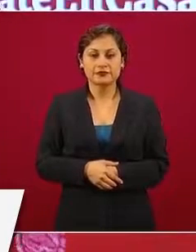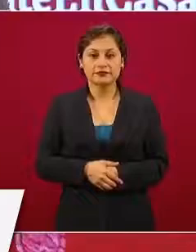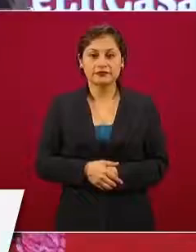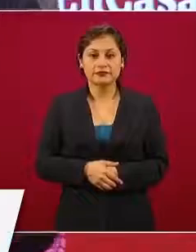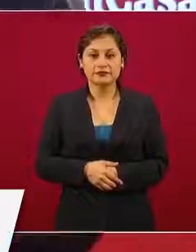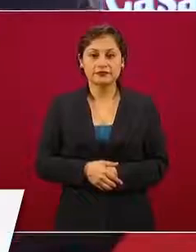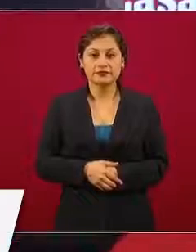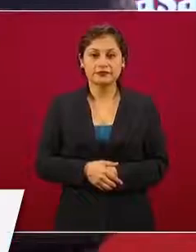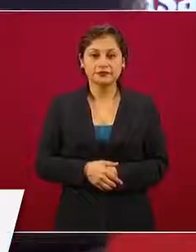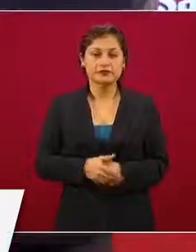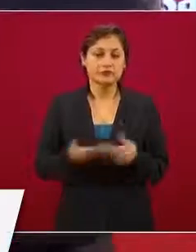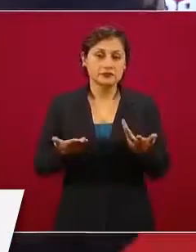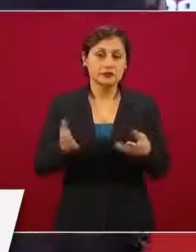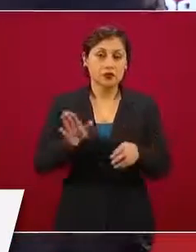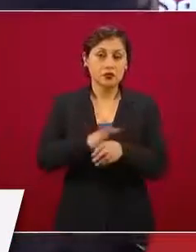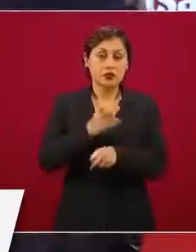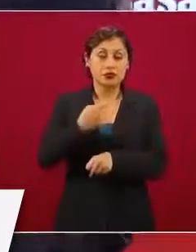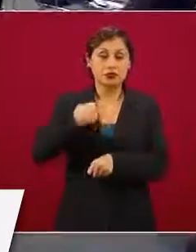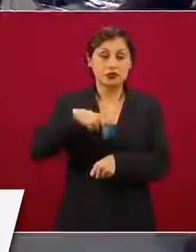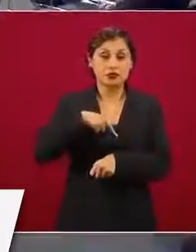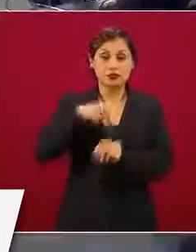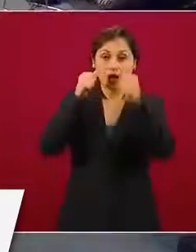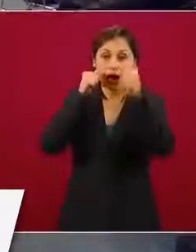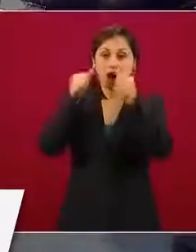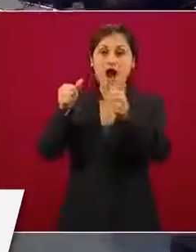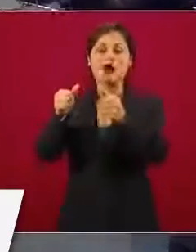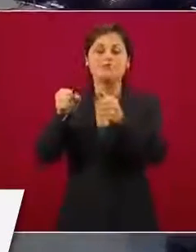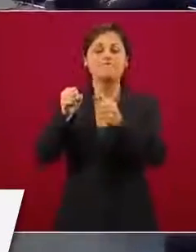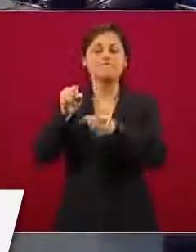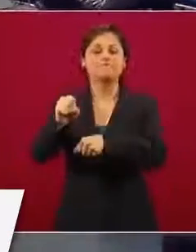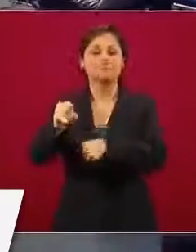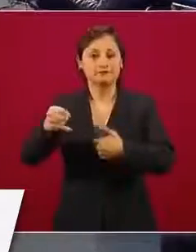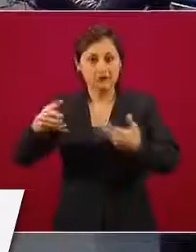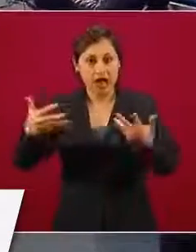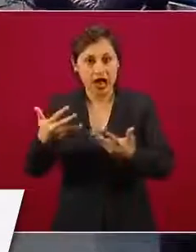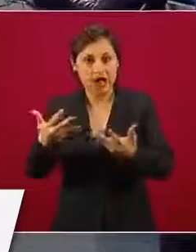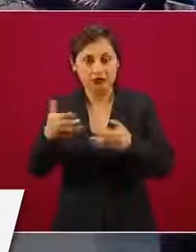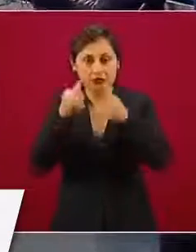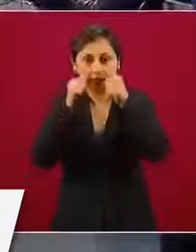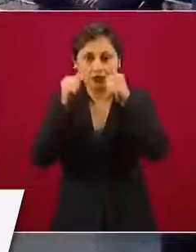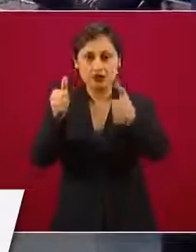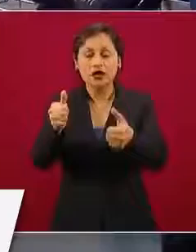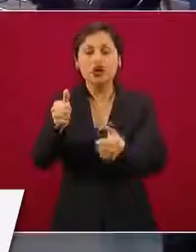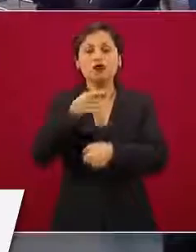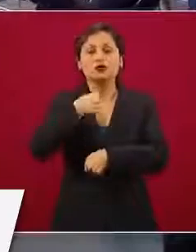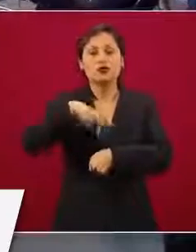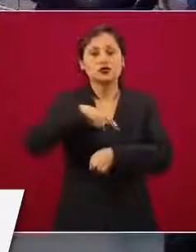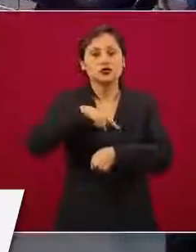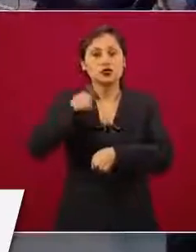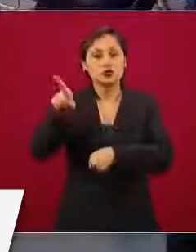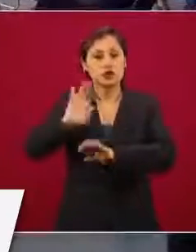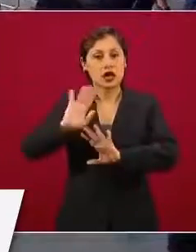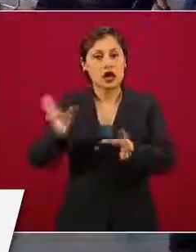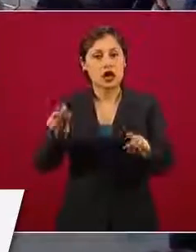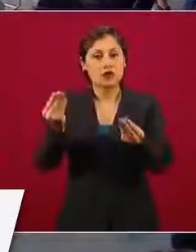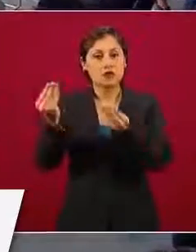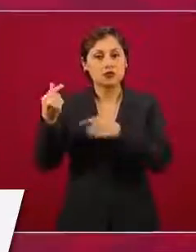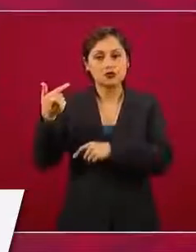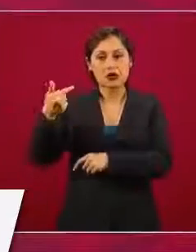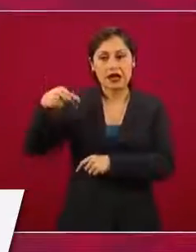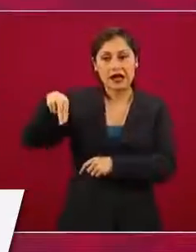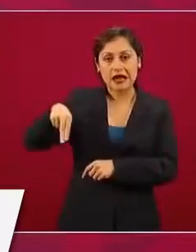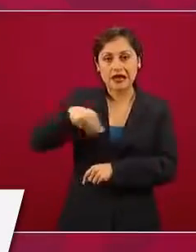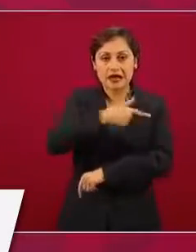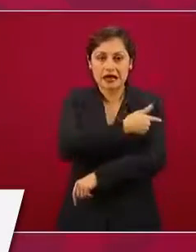Y estamos actuando, tenemos muchos elementos allá de la Guardia